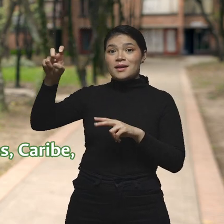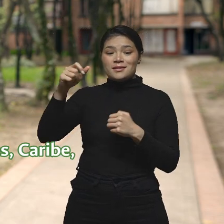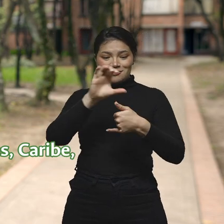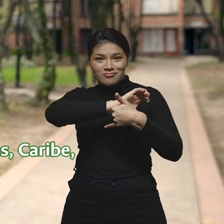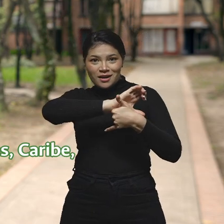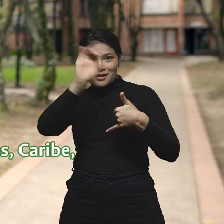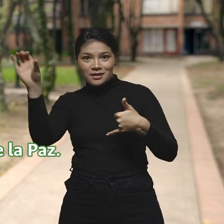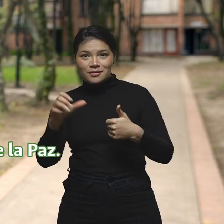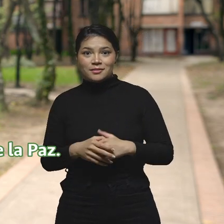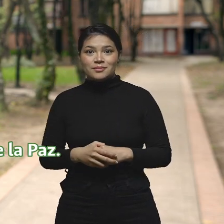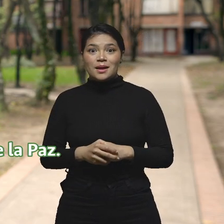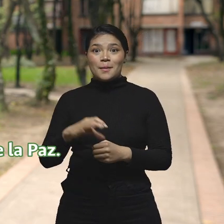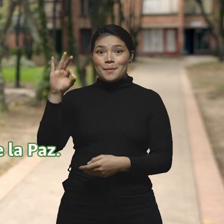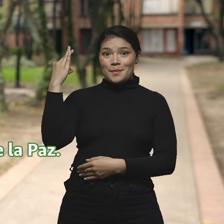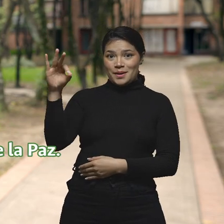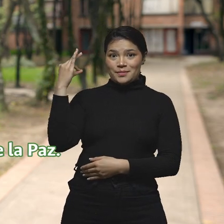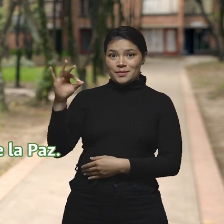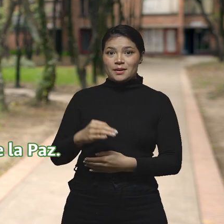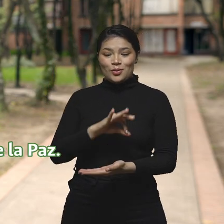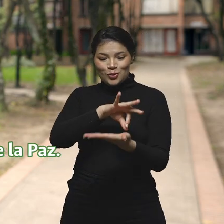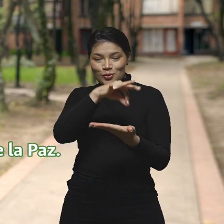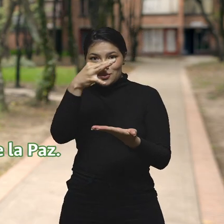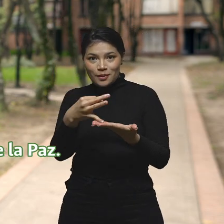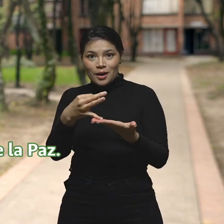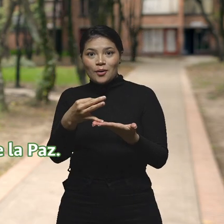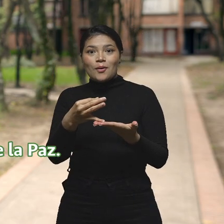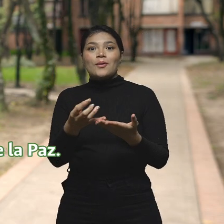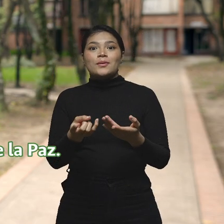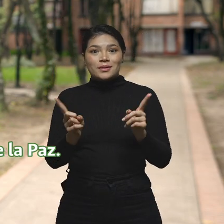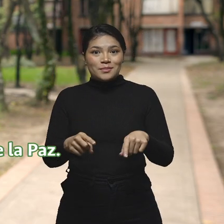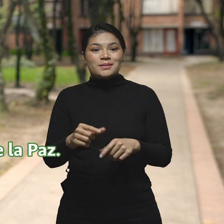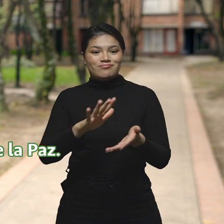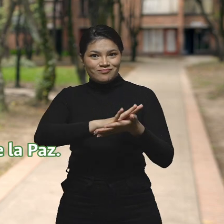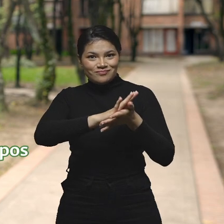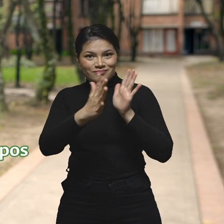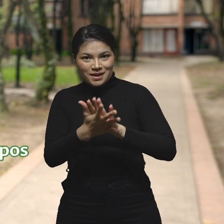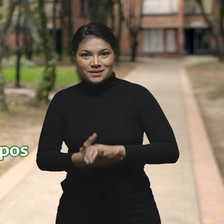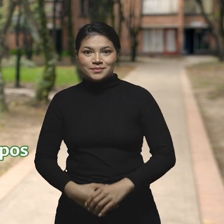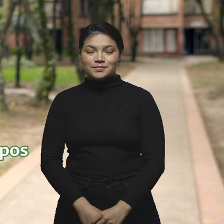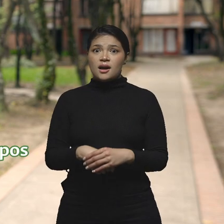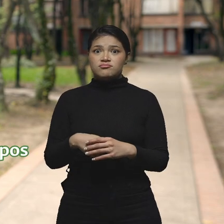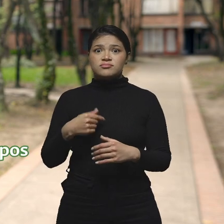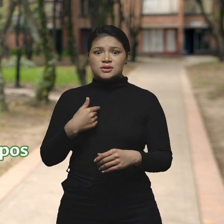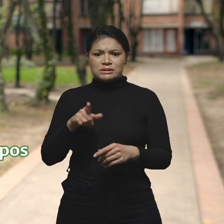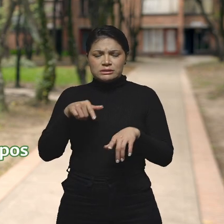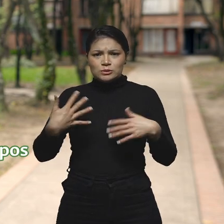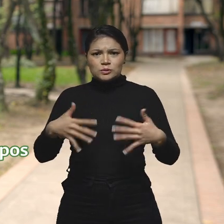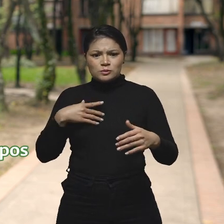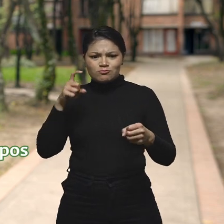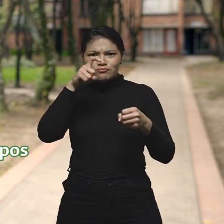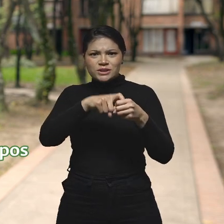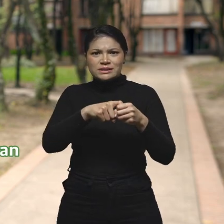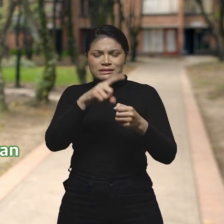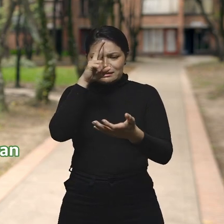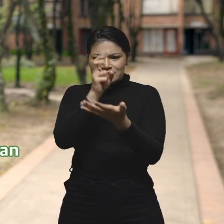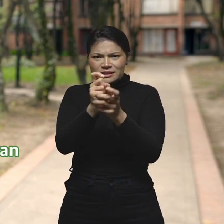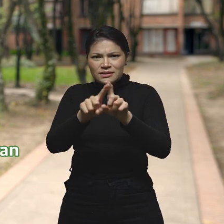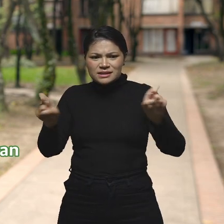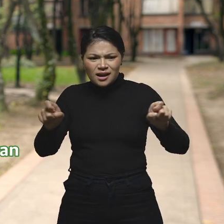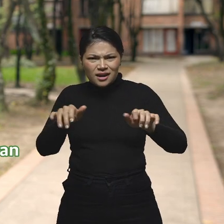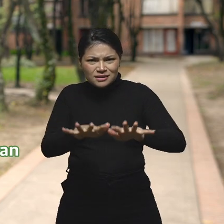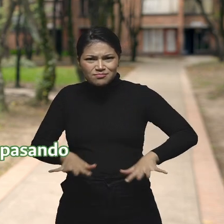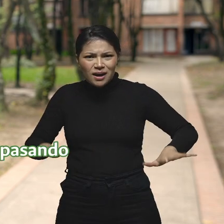Caribe, Palmira, Tumaco y la sede de La Paz, a una diversidad de campos del